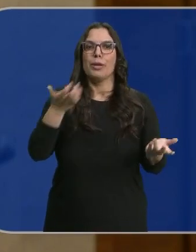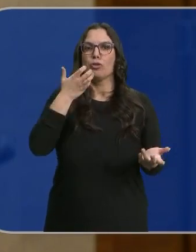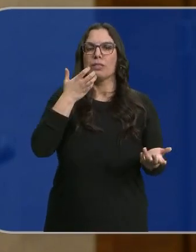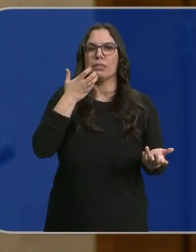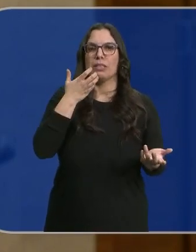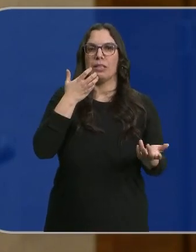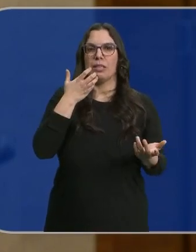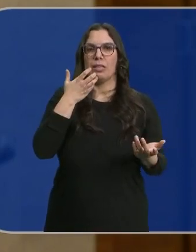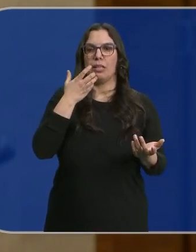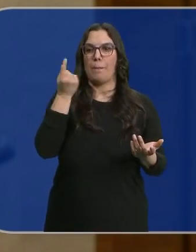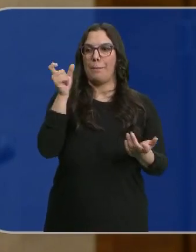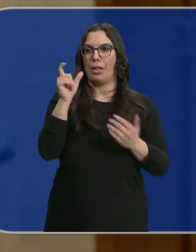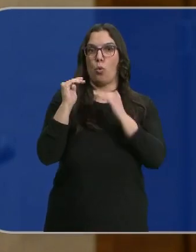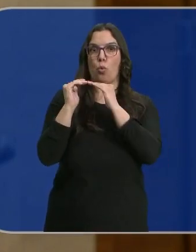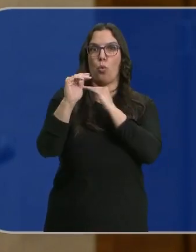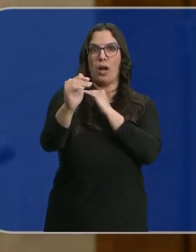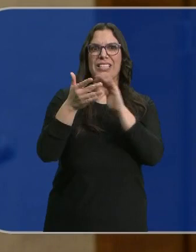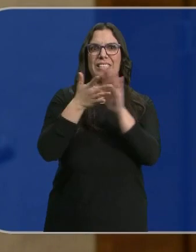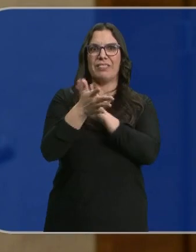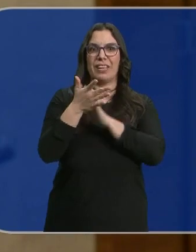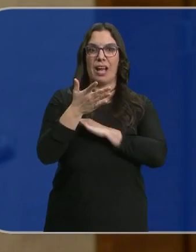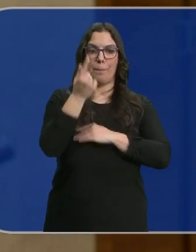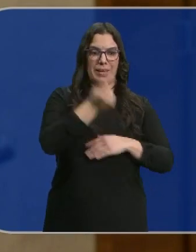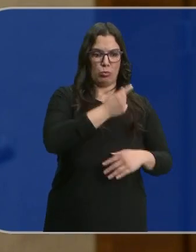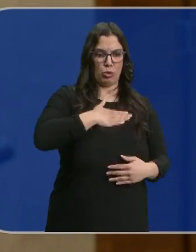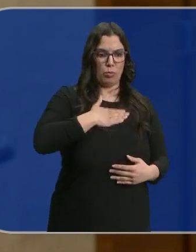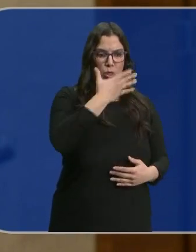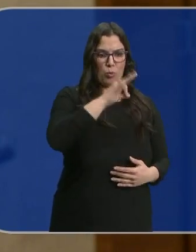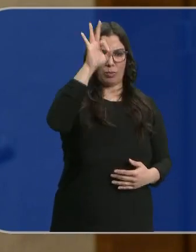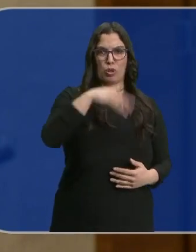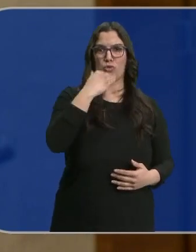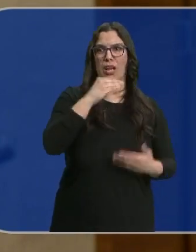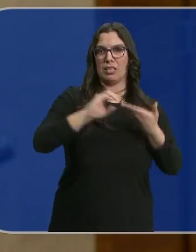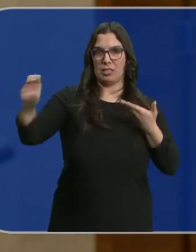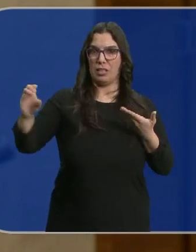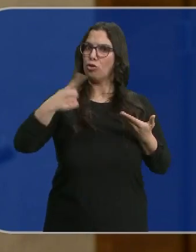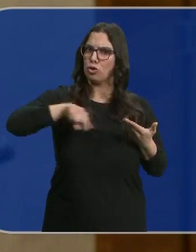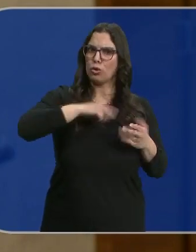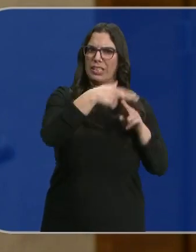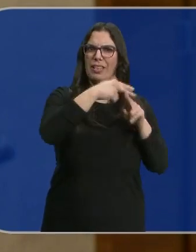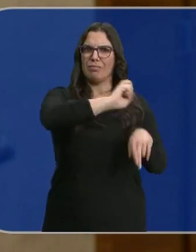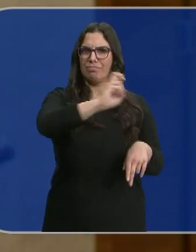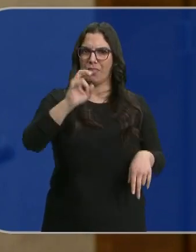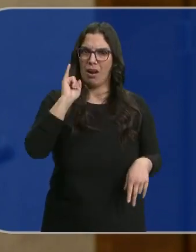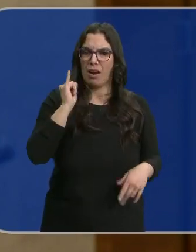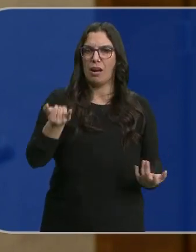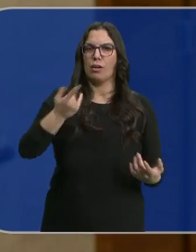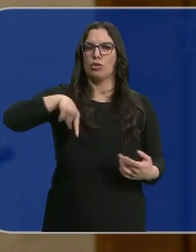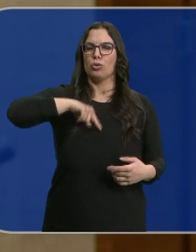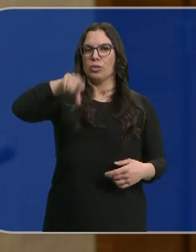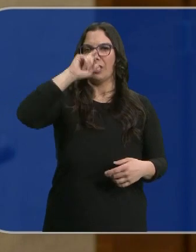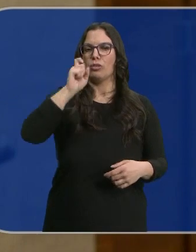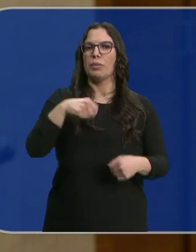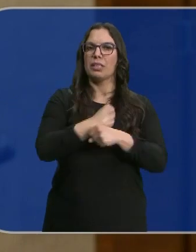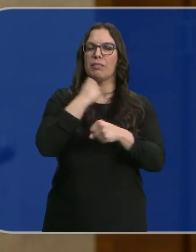ese nivel, pues estaríamos hablando de casi el 50% del presupuesto de la Fundación. La Fundación tiene muchas actividades. La Fundación va a trabajar